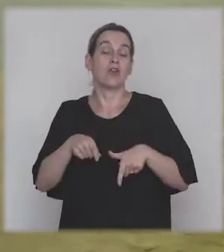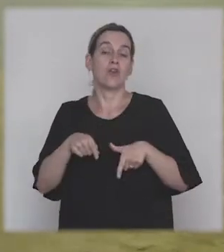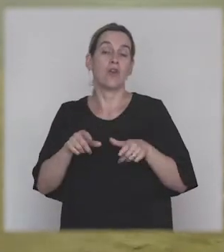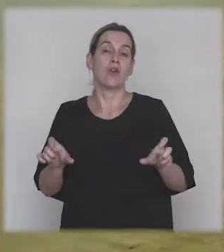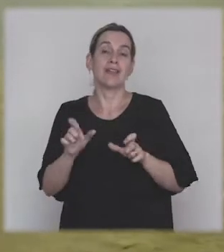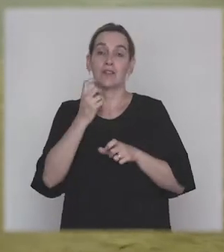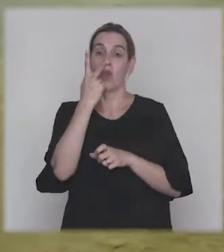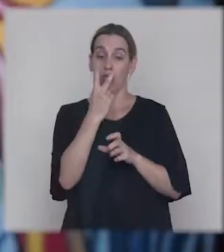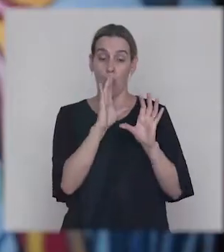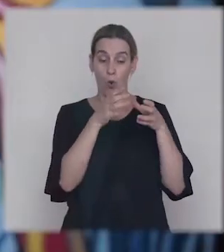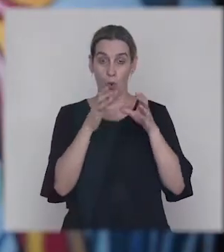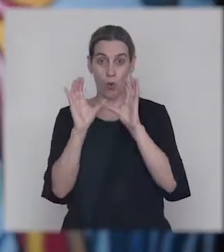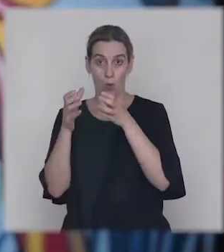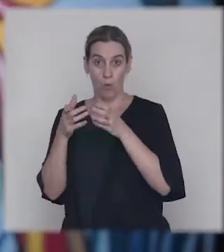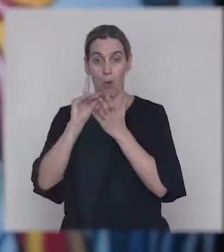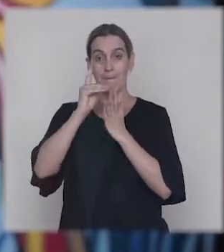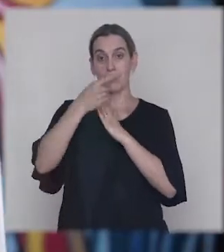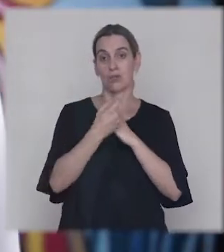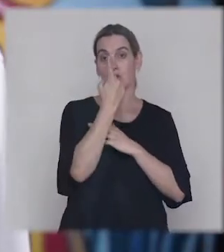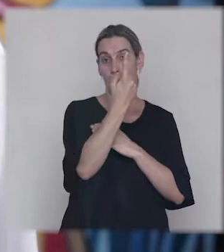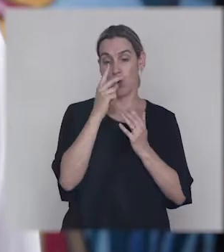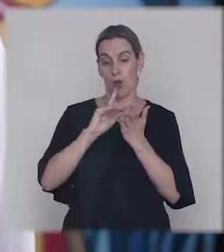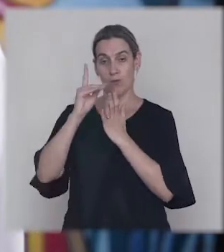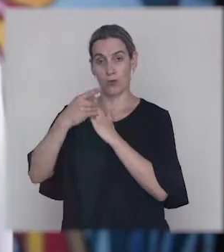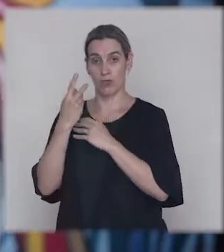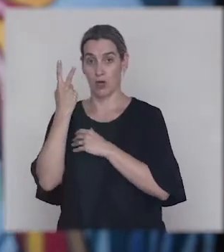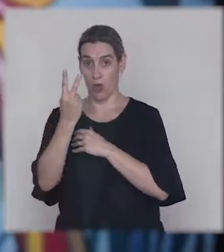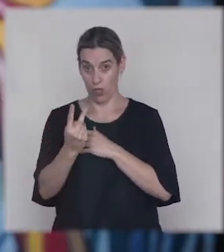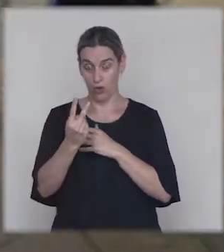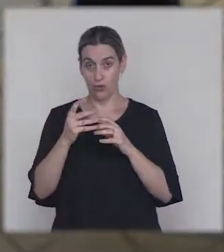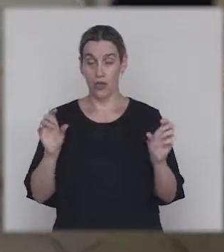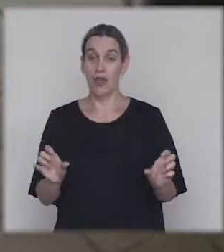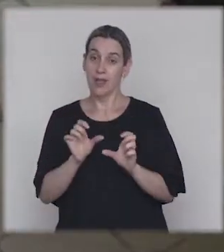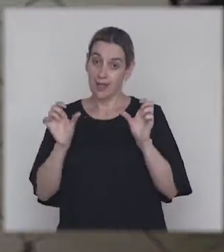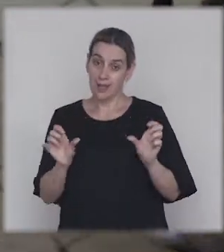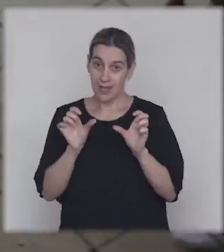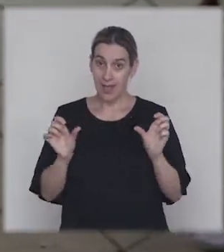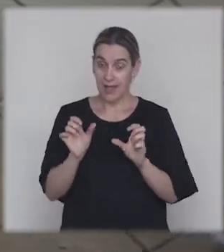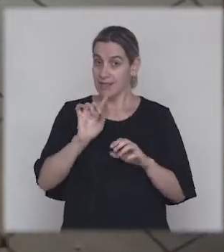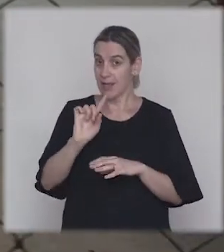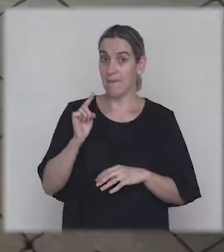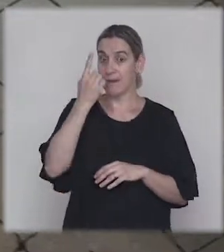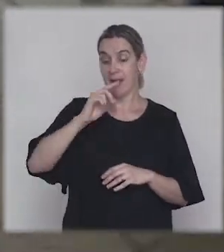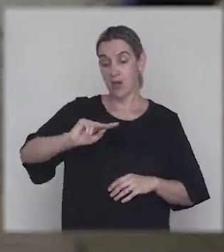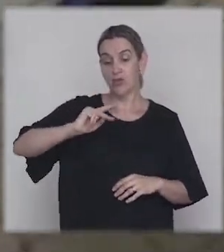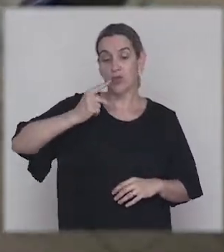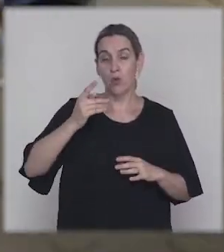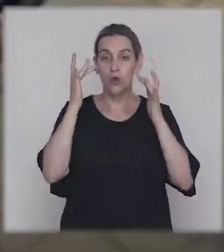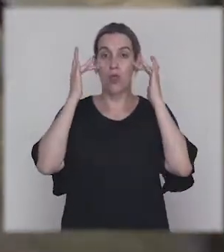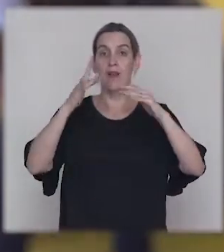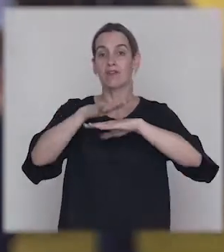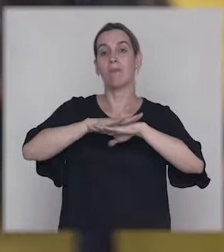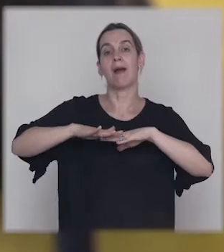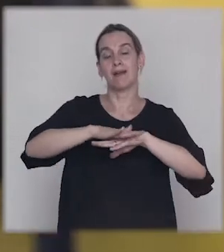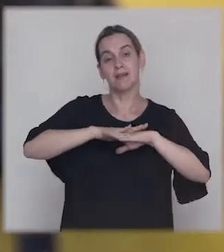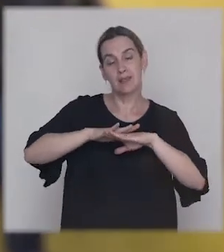funciona acá son dos grupos, un trayecto 1 y un trayecto 2, que vendrían a ser el primero y el segundo, educación media